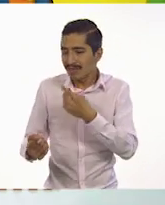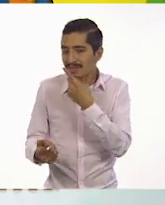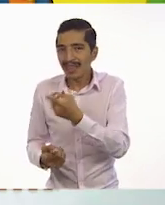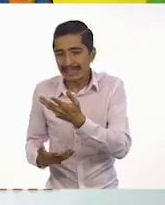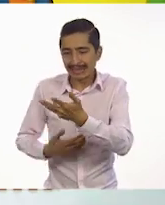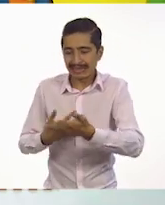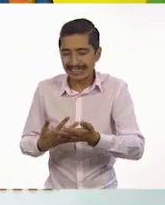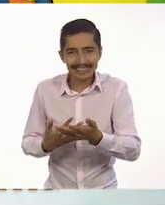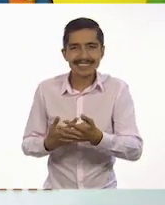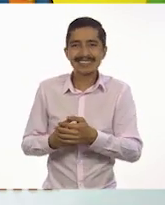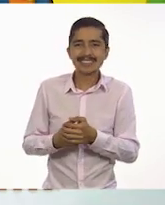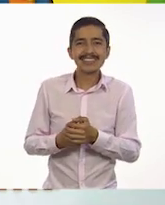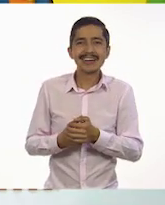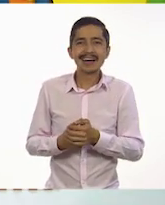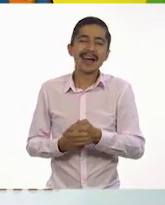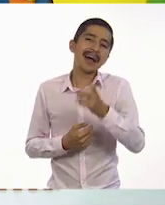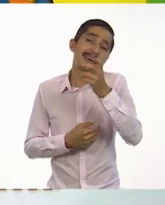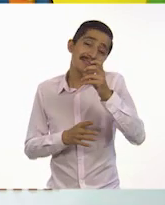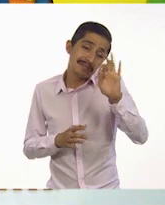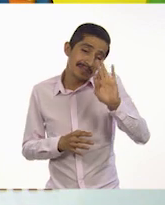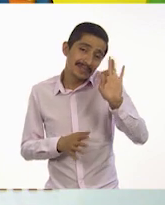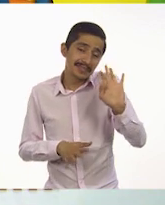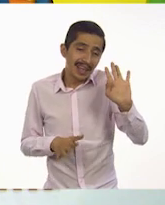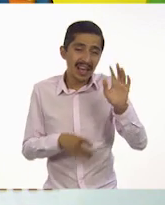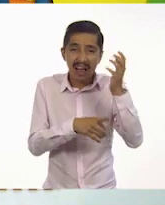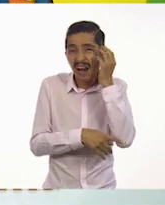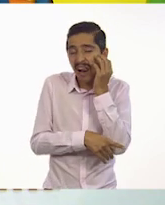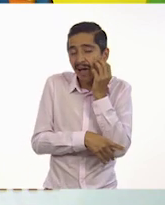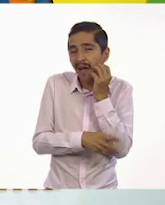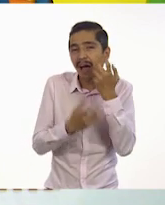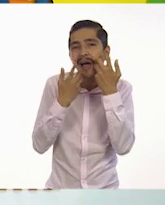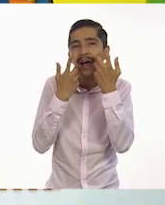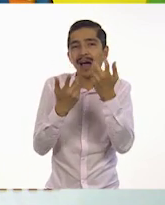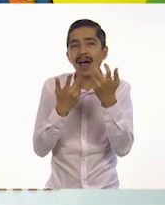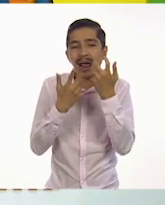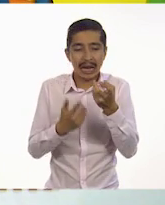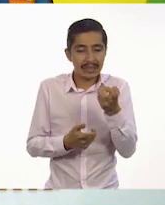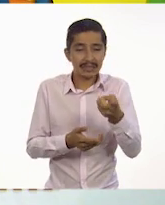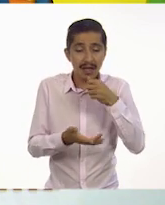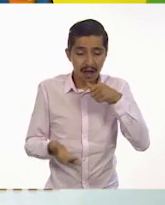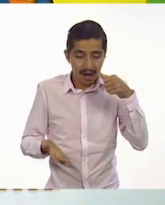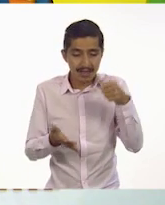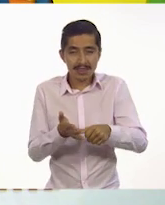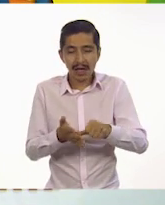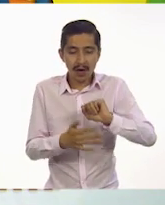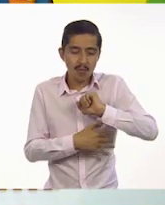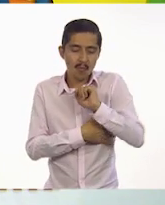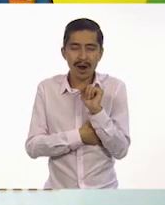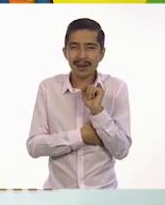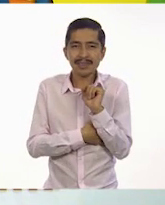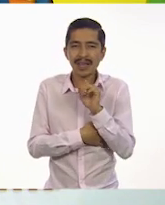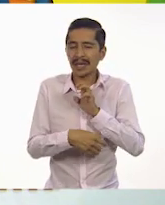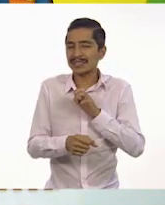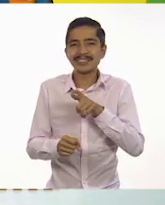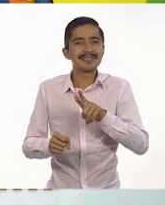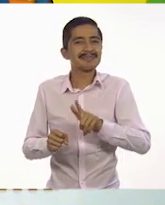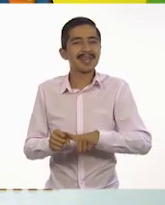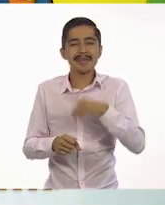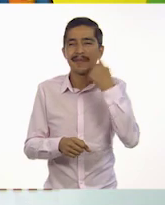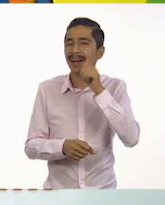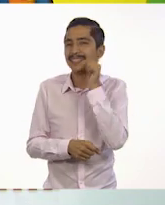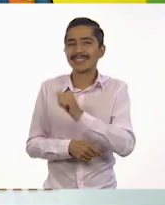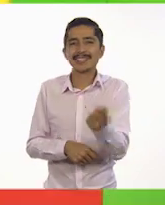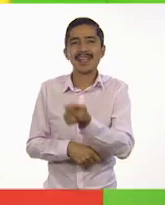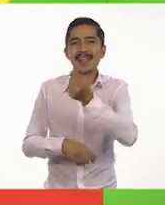ser. Otra opción es que el león quería que ella guardara ese mensaje tan especial por siempre. ¡Ay, es verdad!